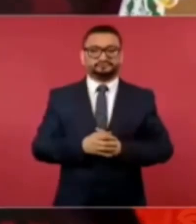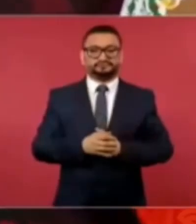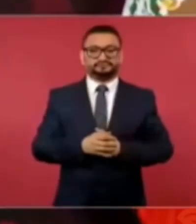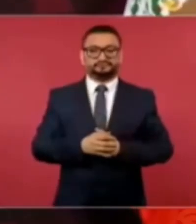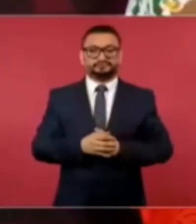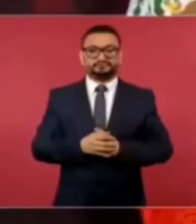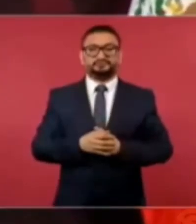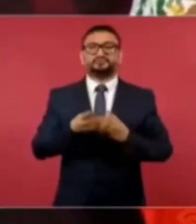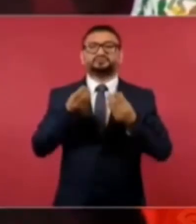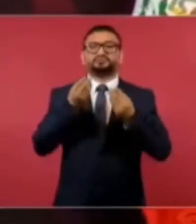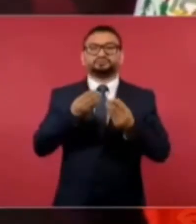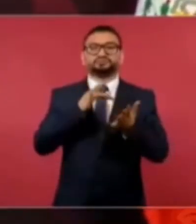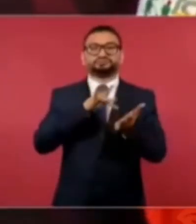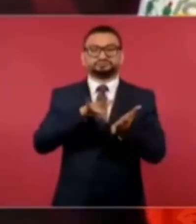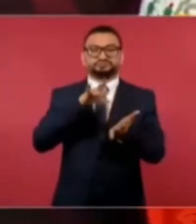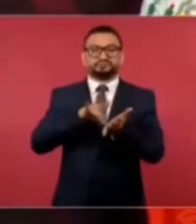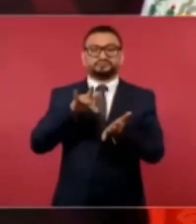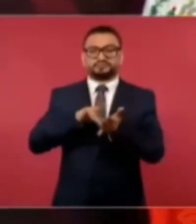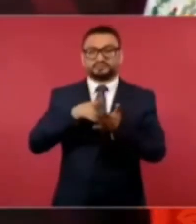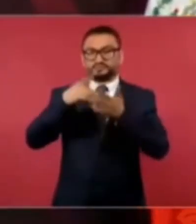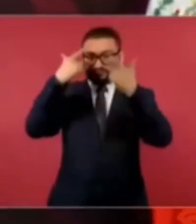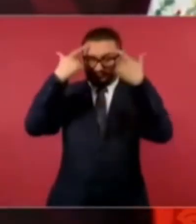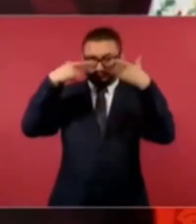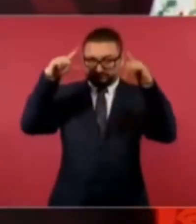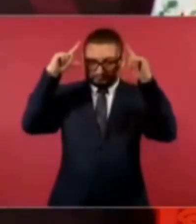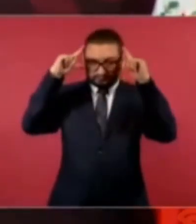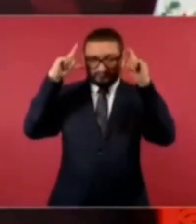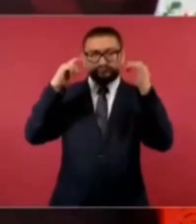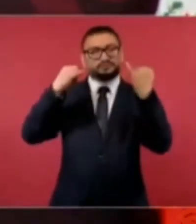mucho apoyo la marina igual